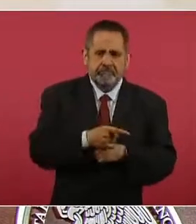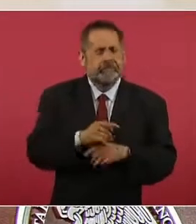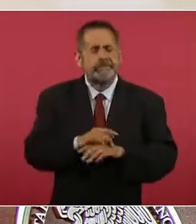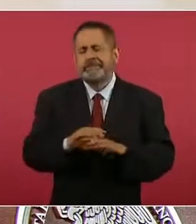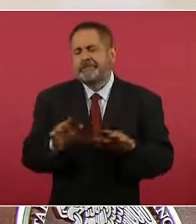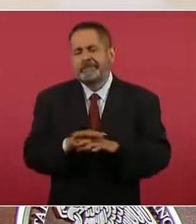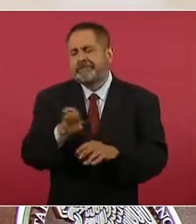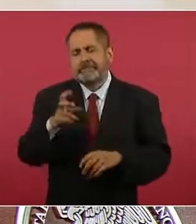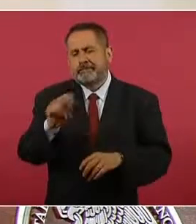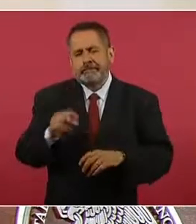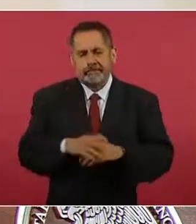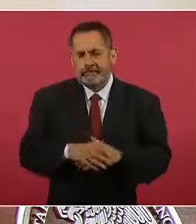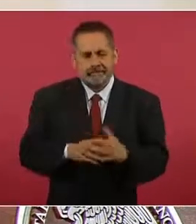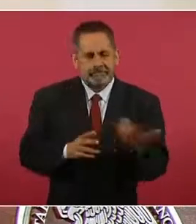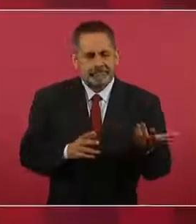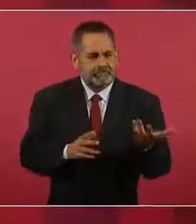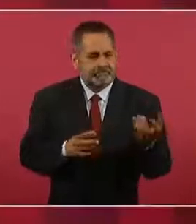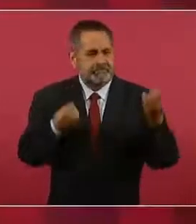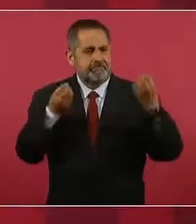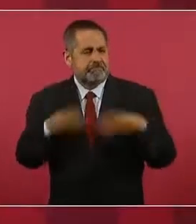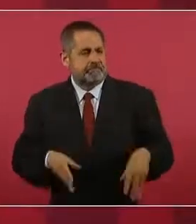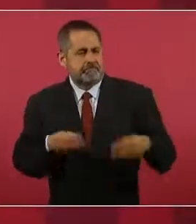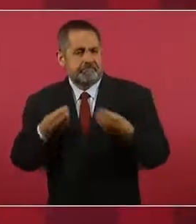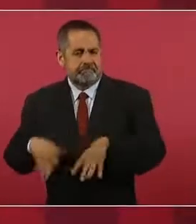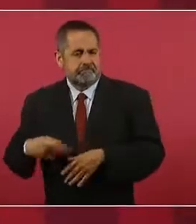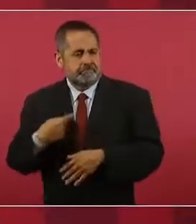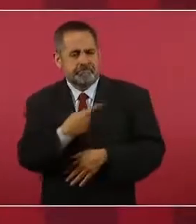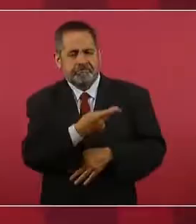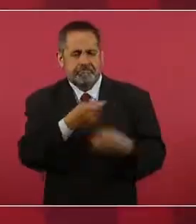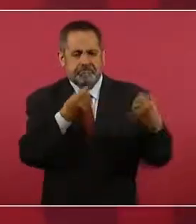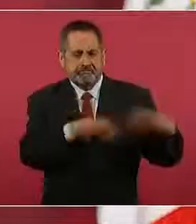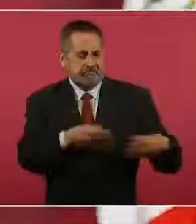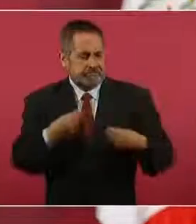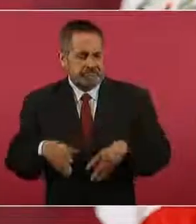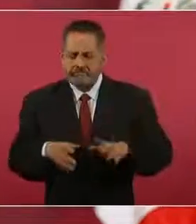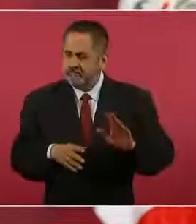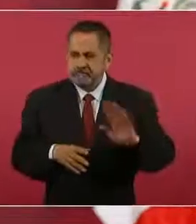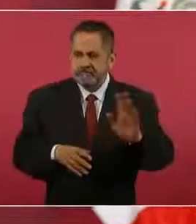nos quedamos todos chimuelos y tuertos.